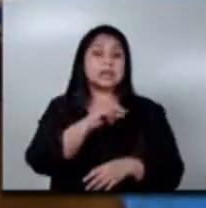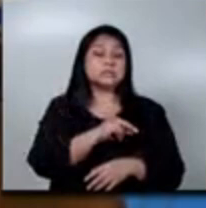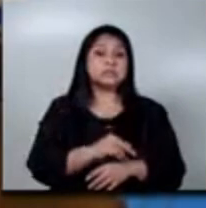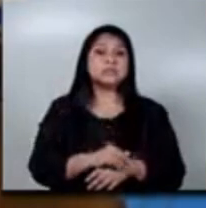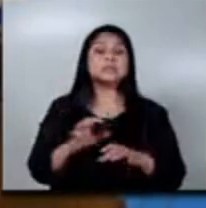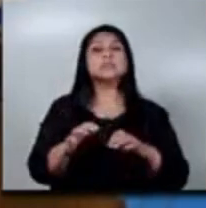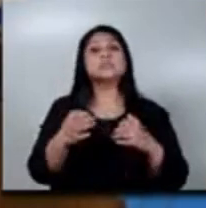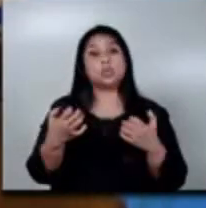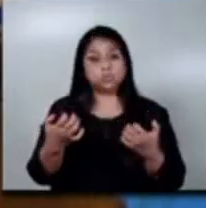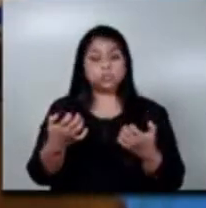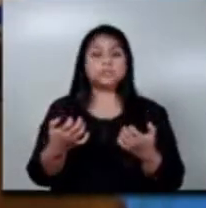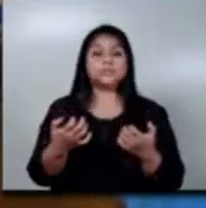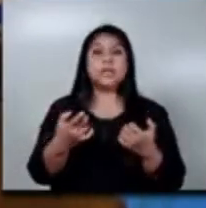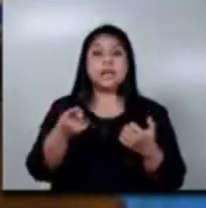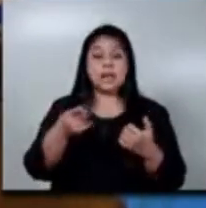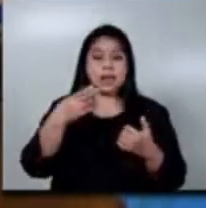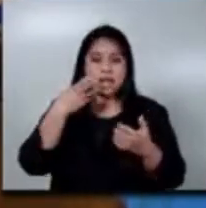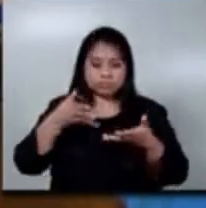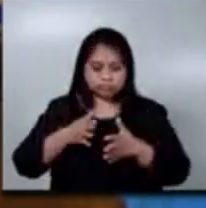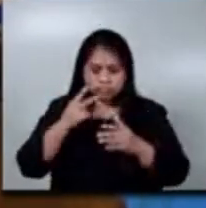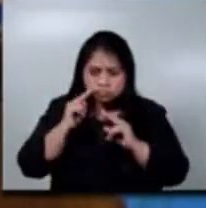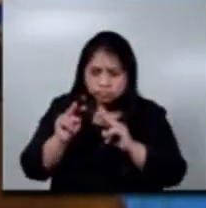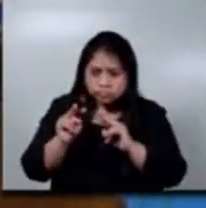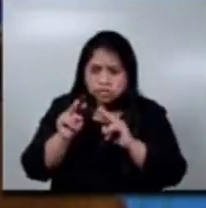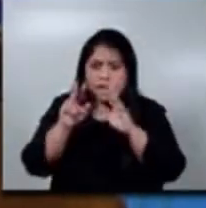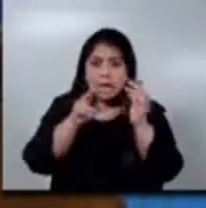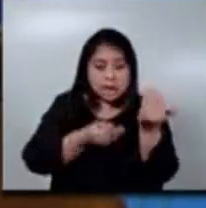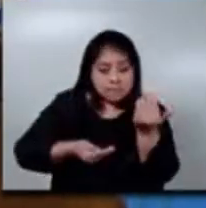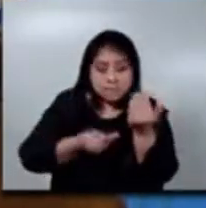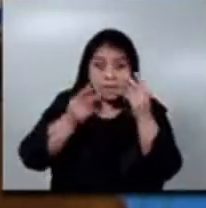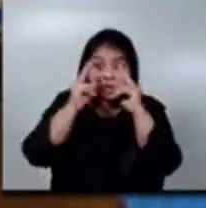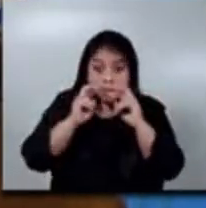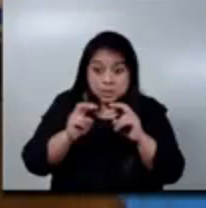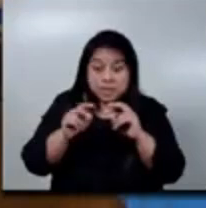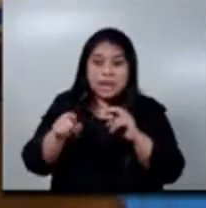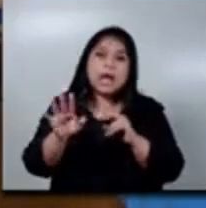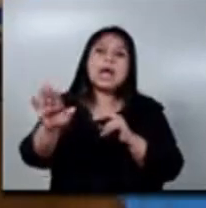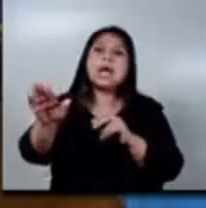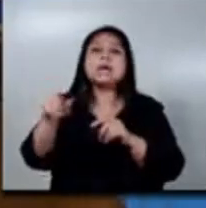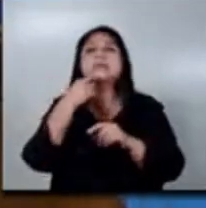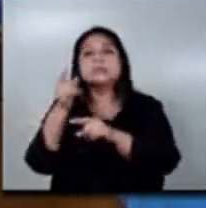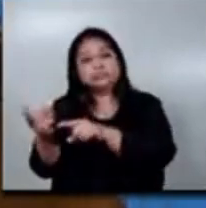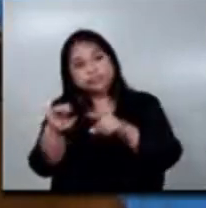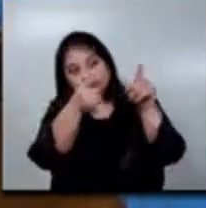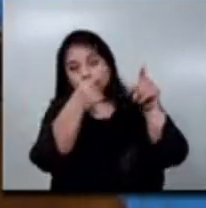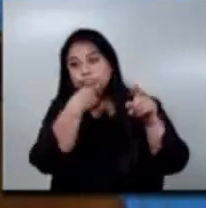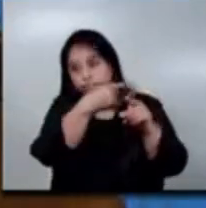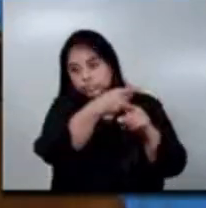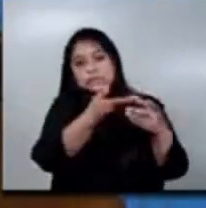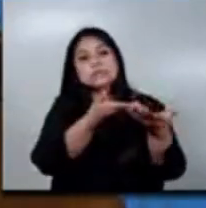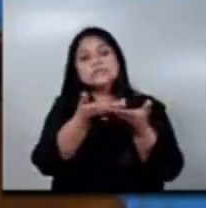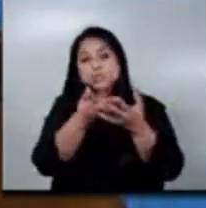Entonces, ellas inmediatamente refieren a un tercer nivel de atención para que sean atendidos